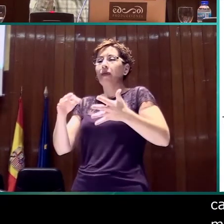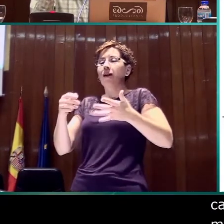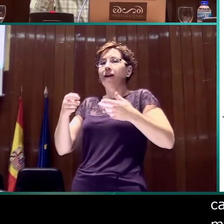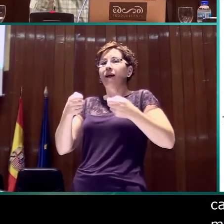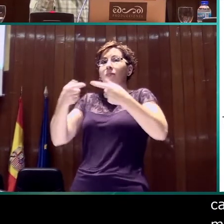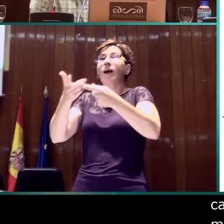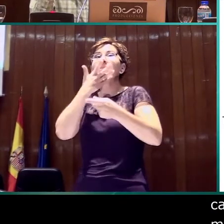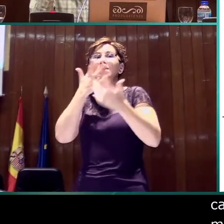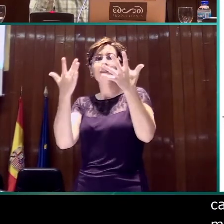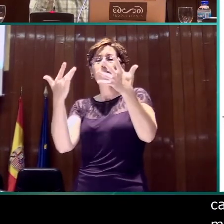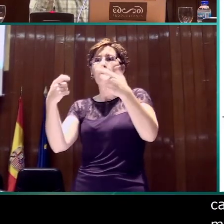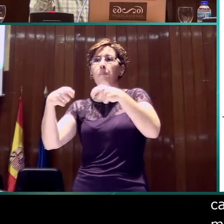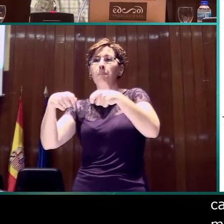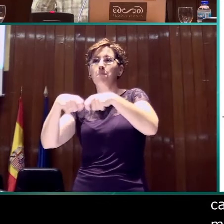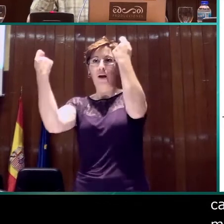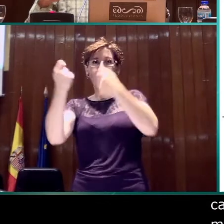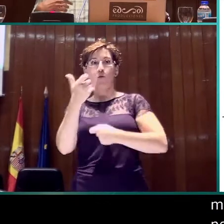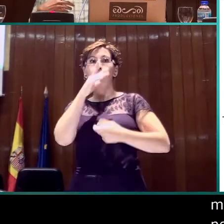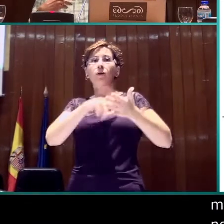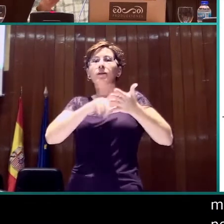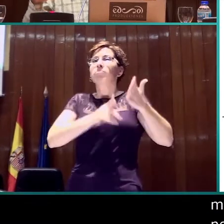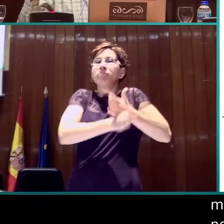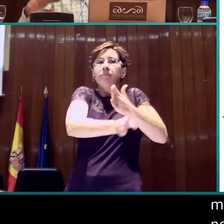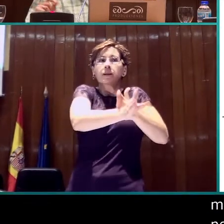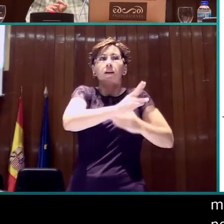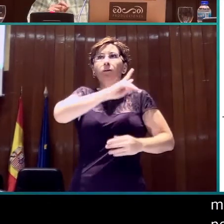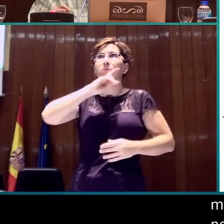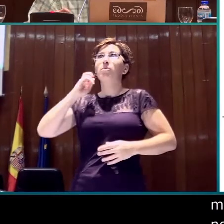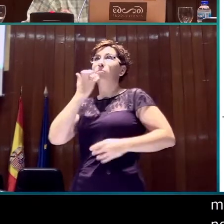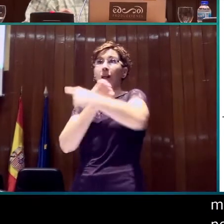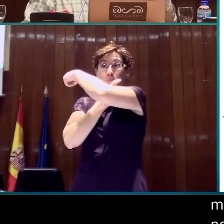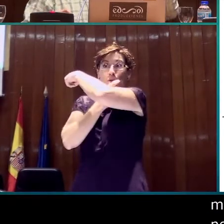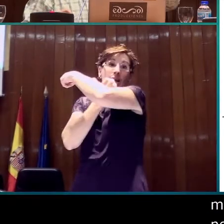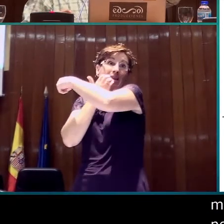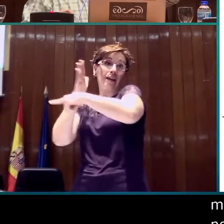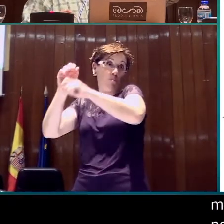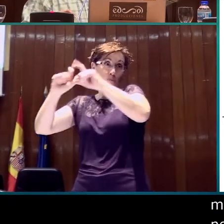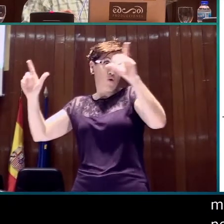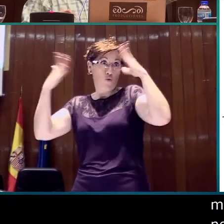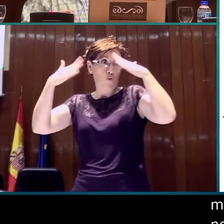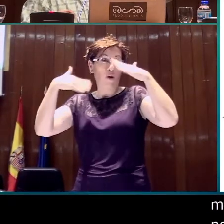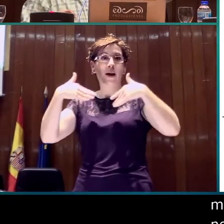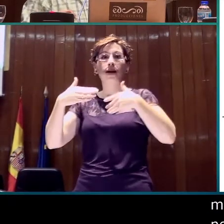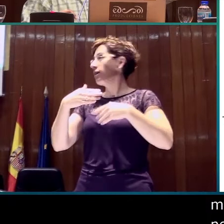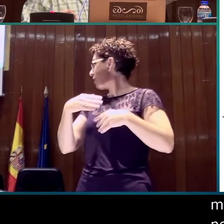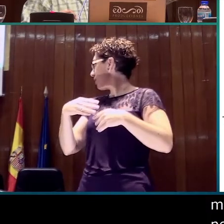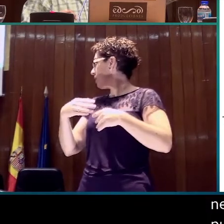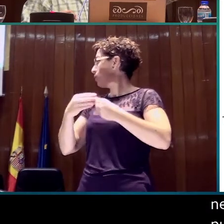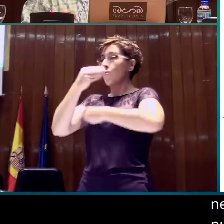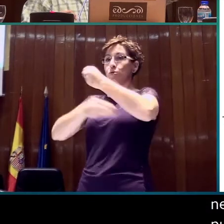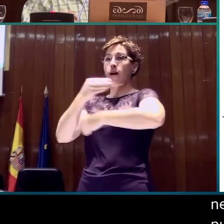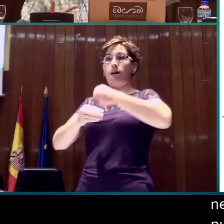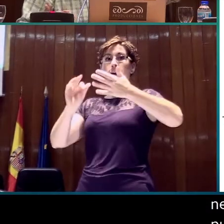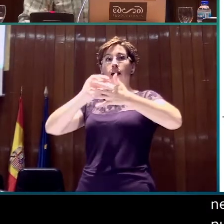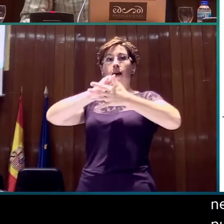mantiene la configuración de la boyalista. En este ejemplo, por ejemplo, el signante ha utilizado la boyalista tres lista con la mano no